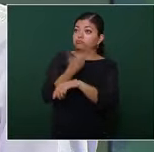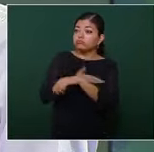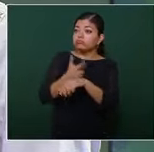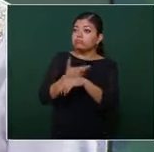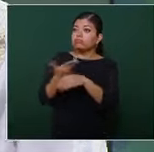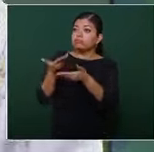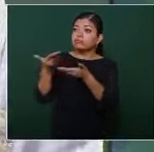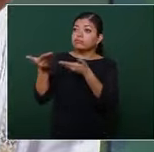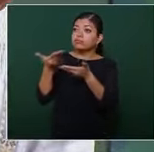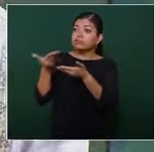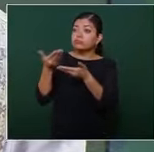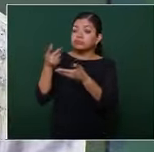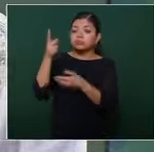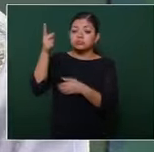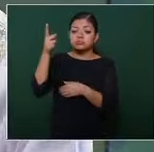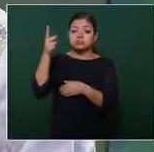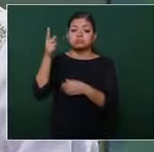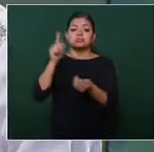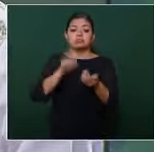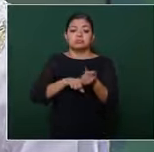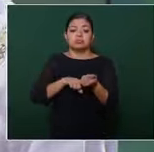y el Departamento de Estado